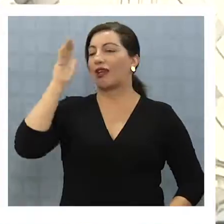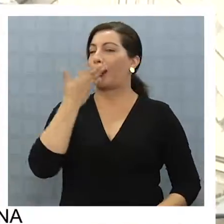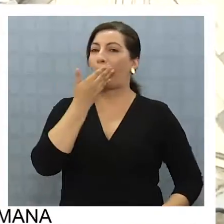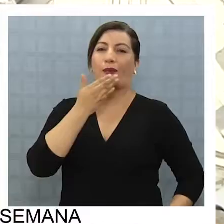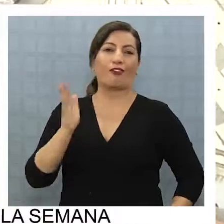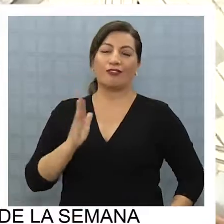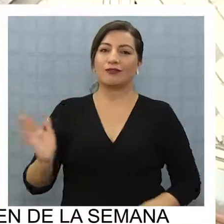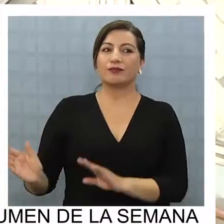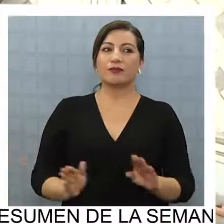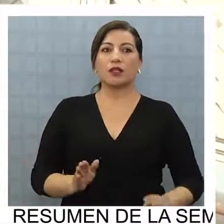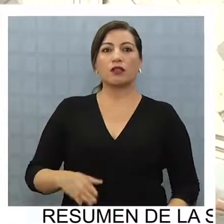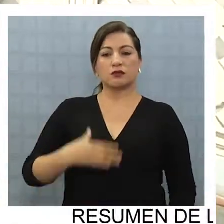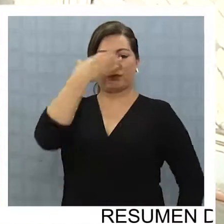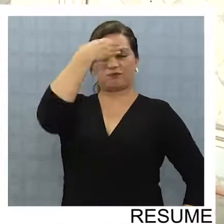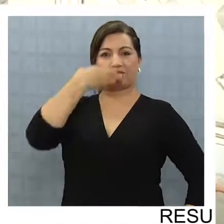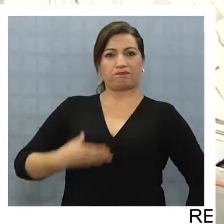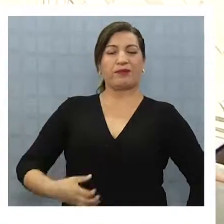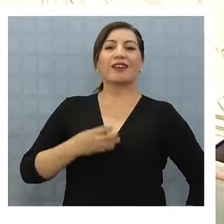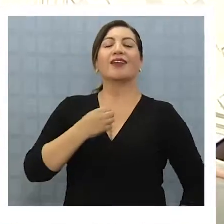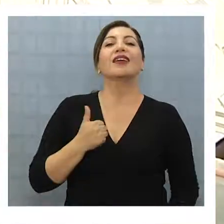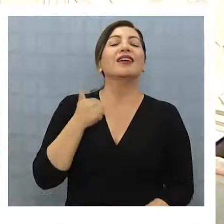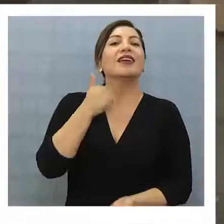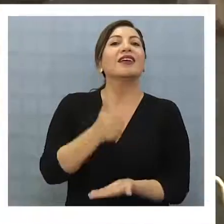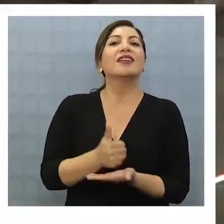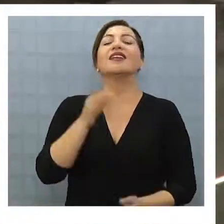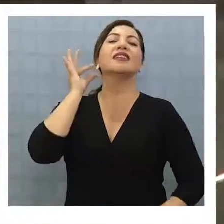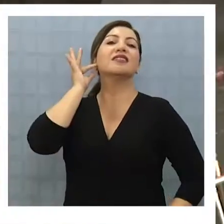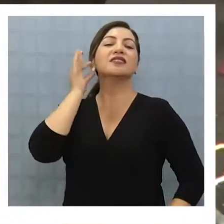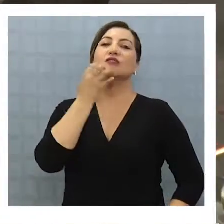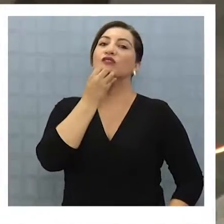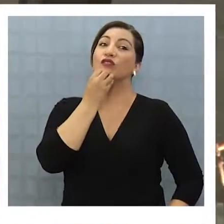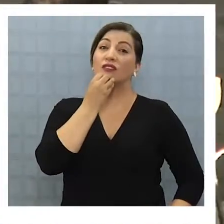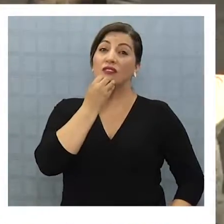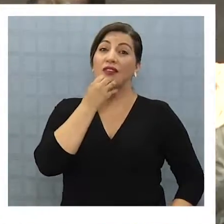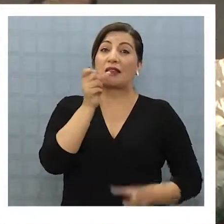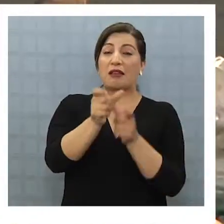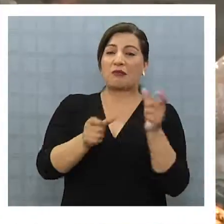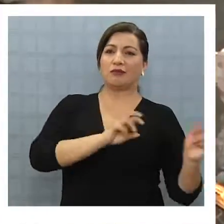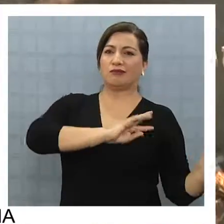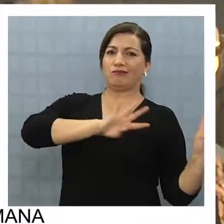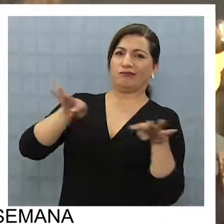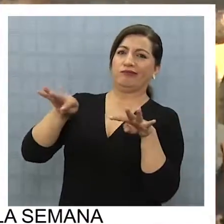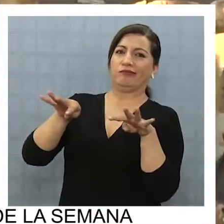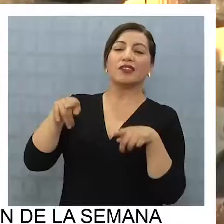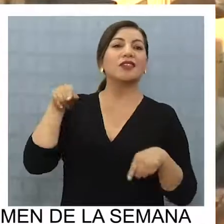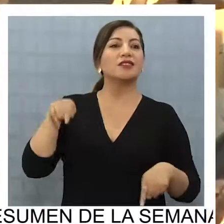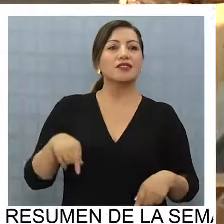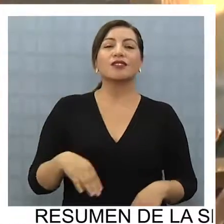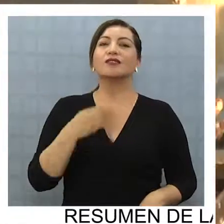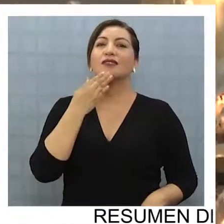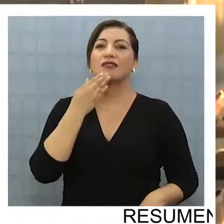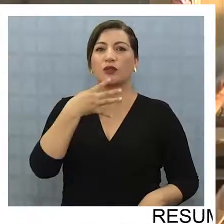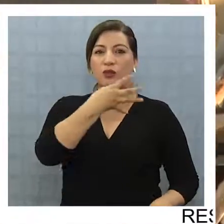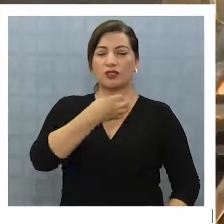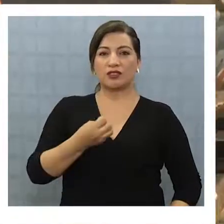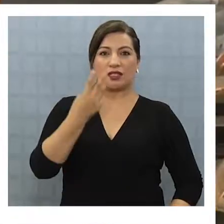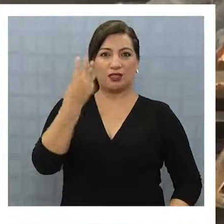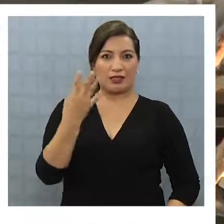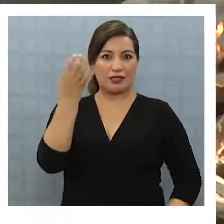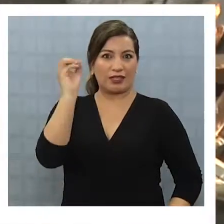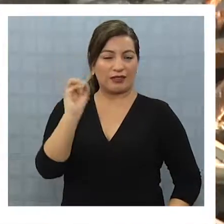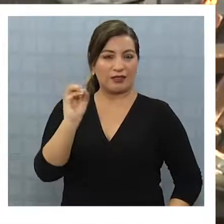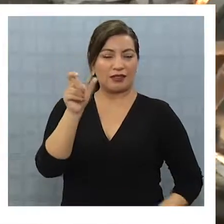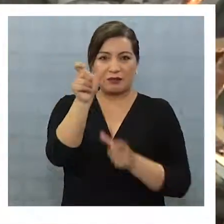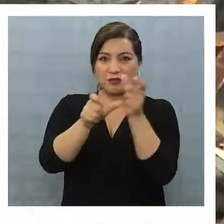forma. Una postura de parte de la alcaldesa de Antofagasta que no pasó para nada desapercibida, más aún con las cerca de 430